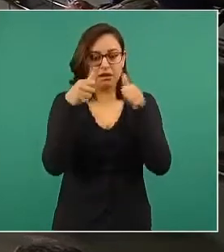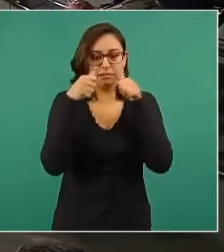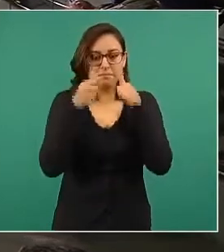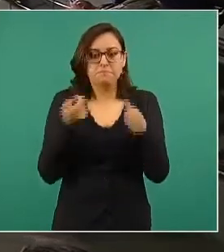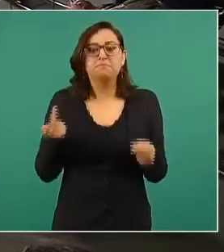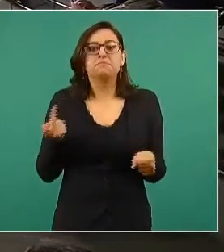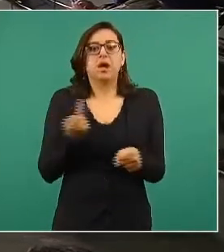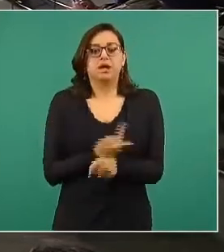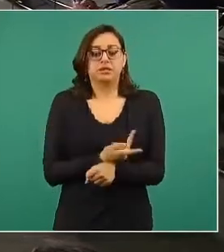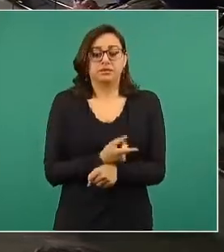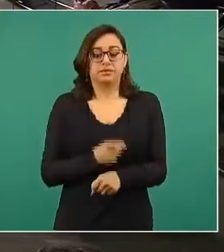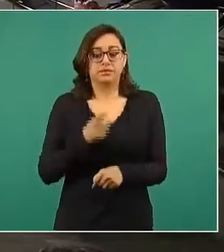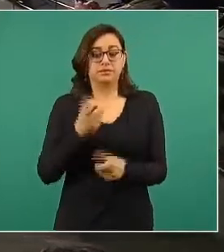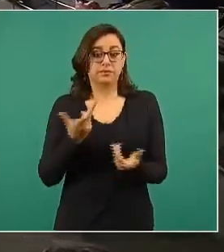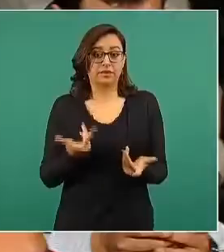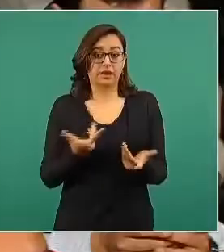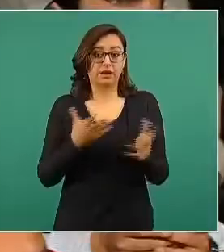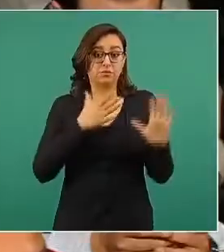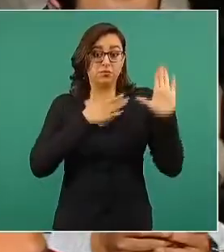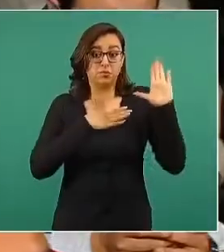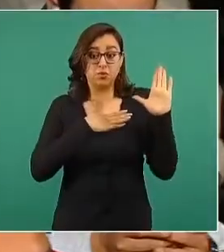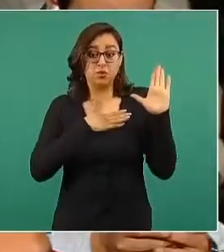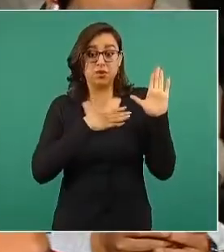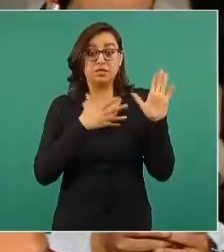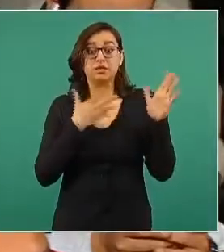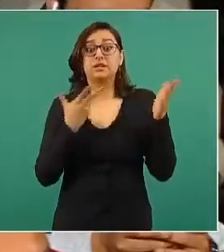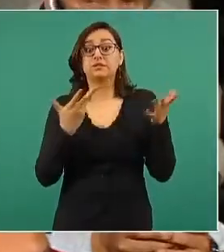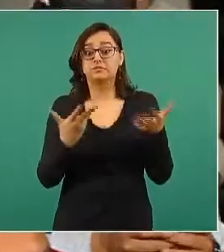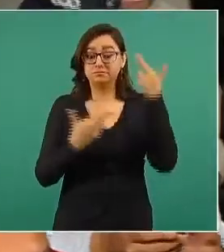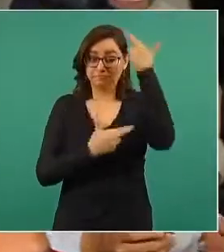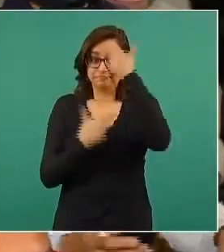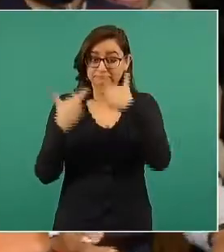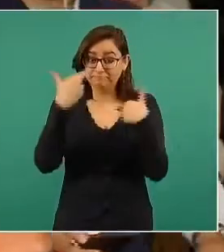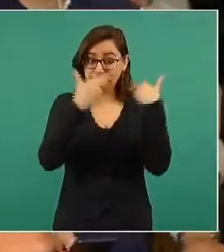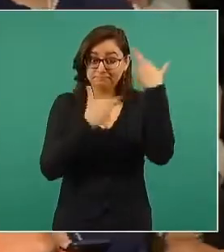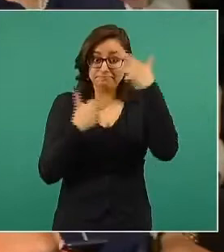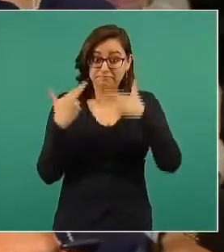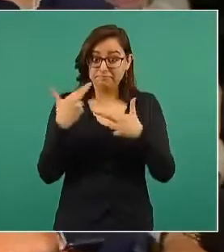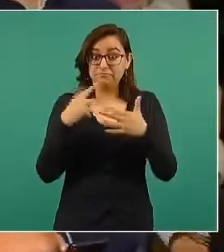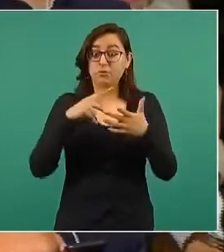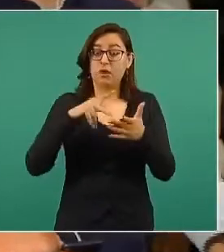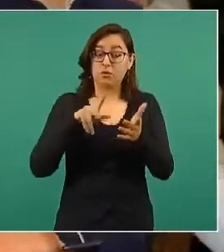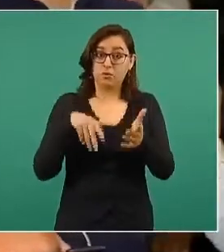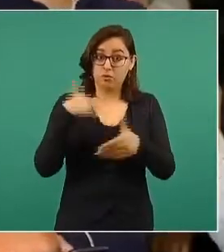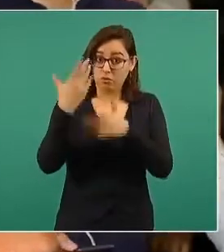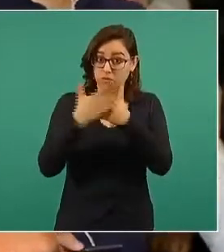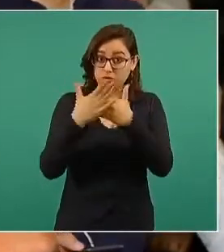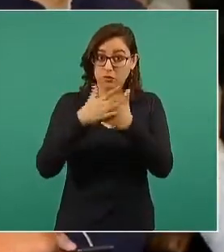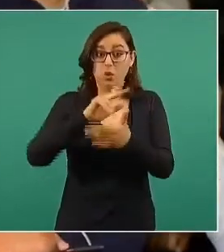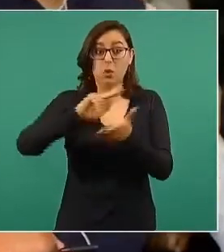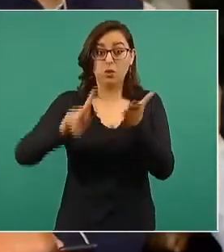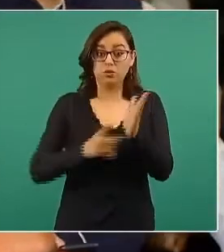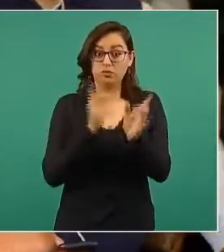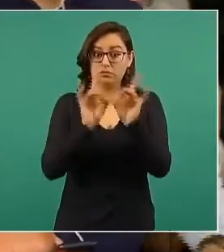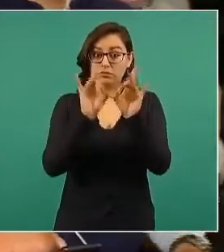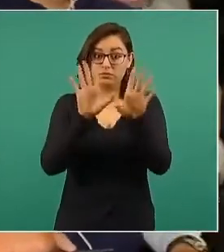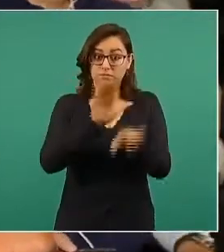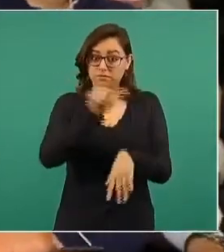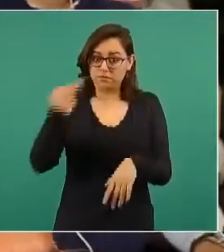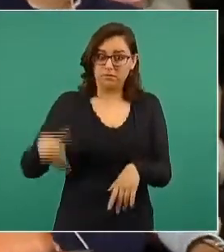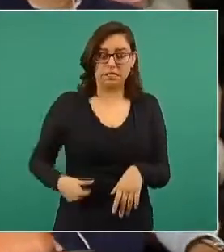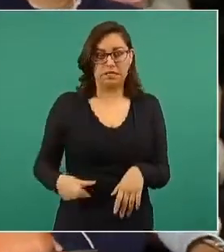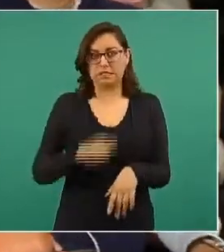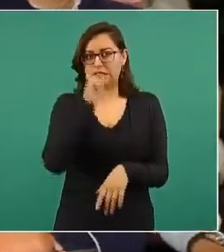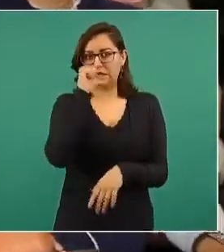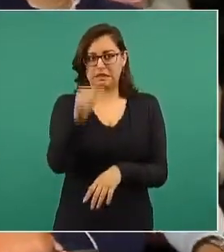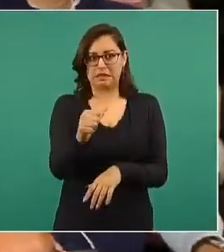Si se comprometen también al tema de que con esta revisión pudiera darse justo la no repetición de este tipo de situaciones para una